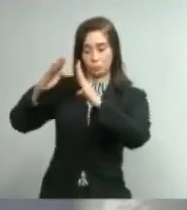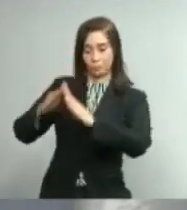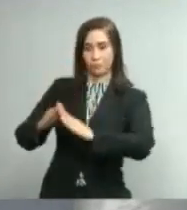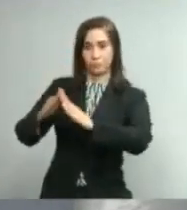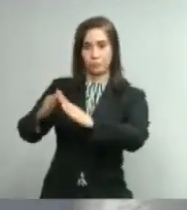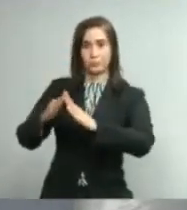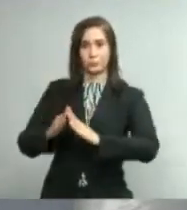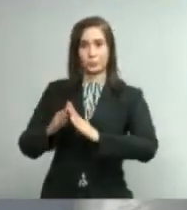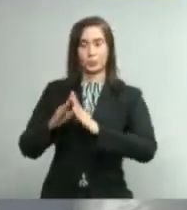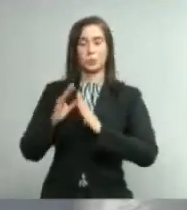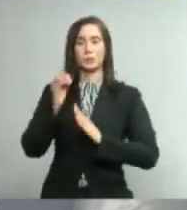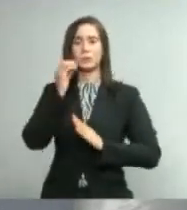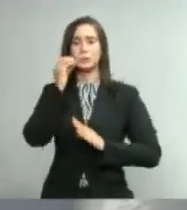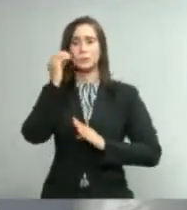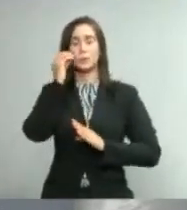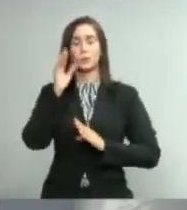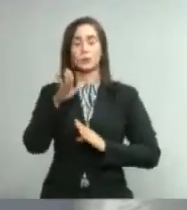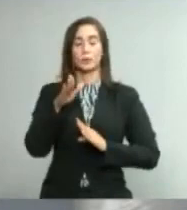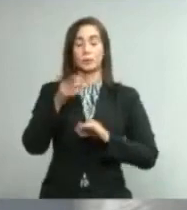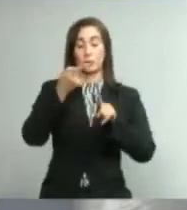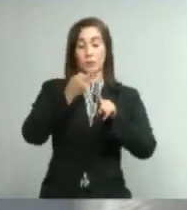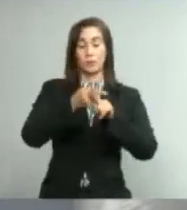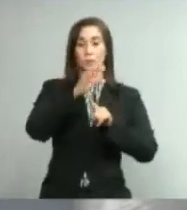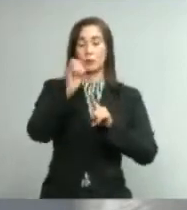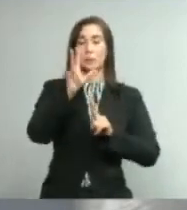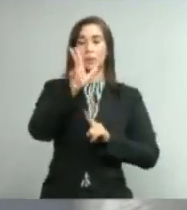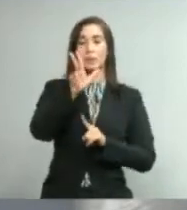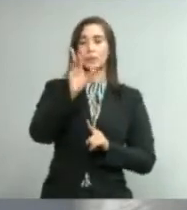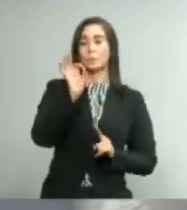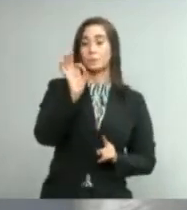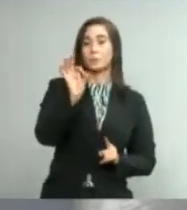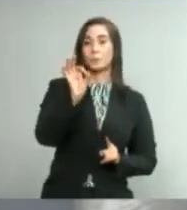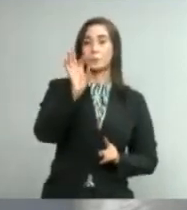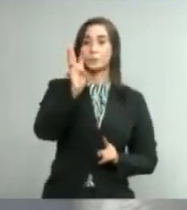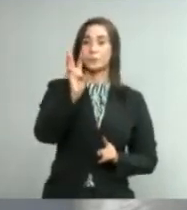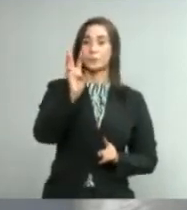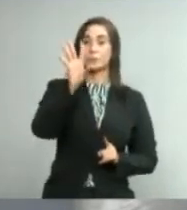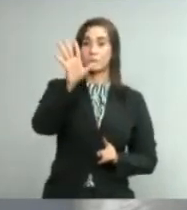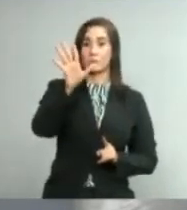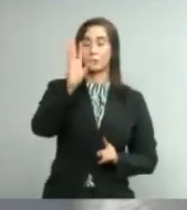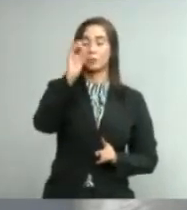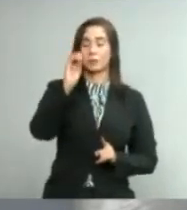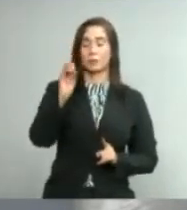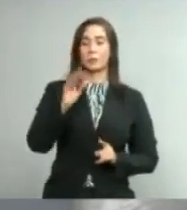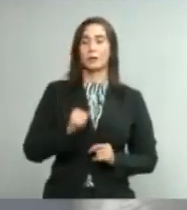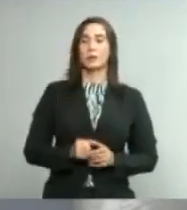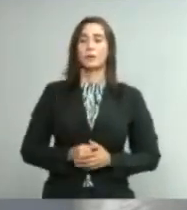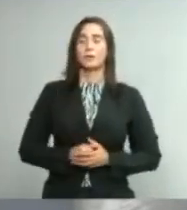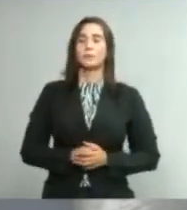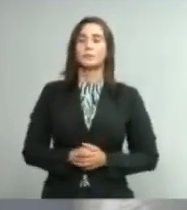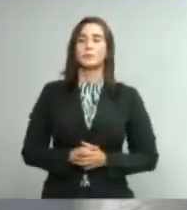y una tasa de letalidad de 3.65, como acabamos de decir.